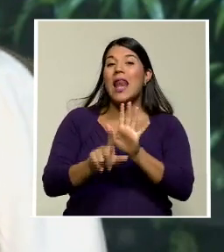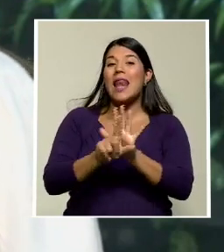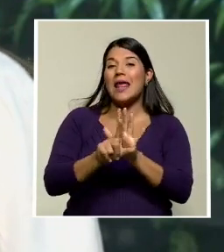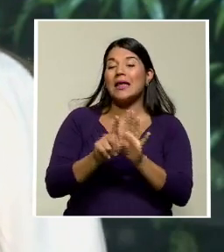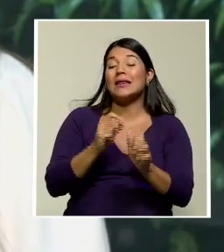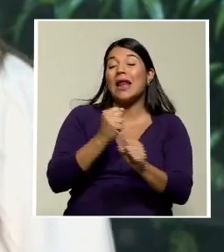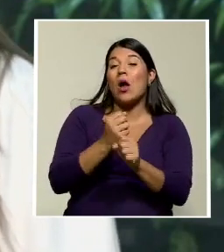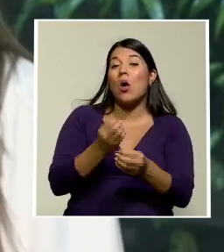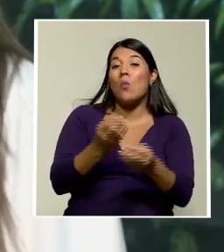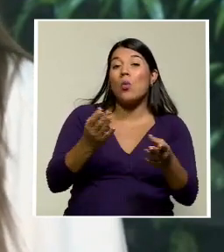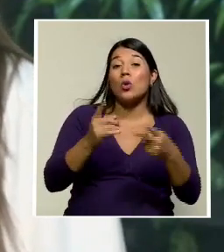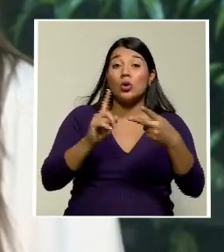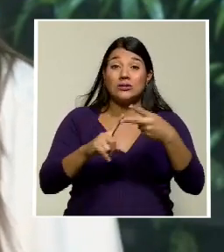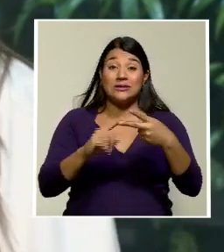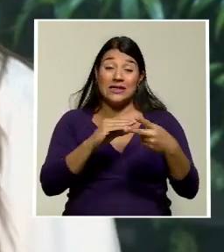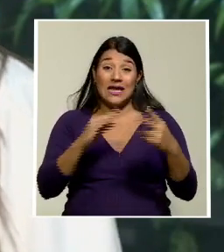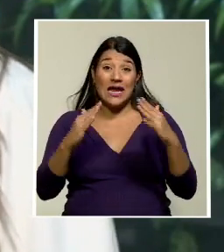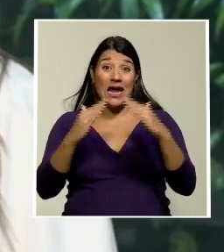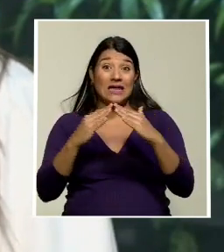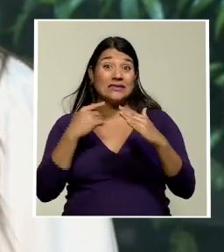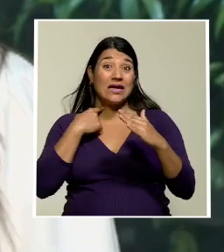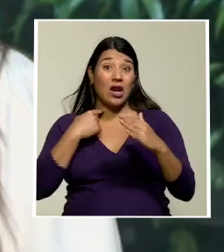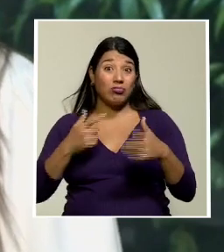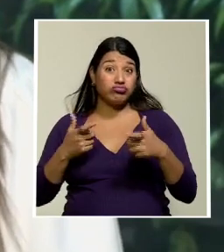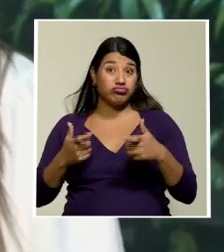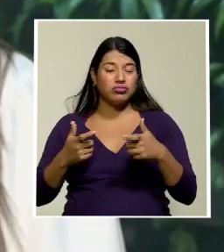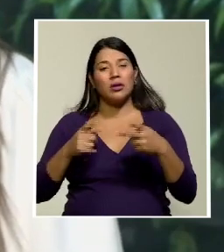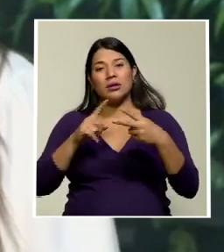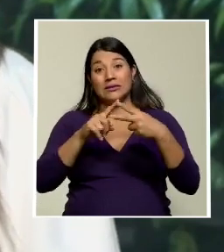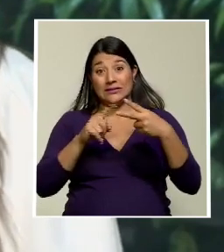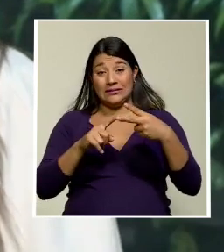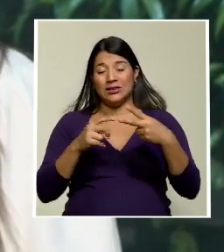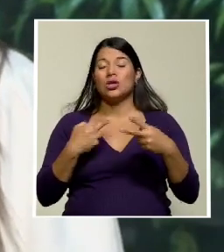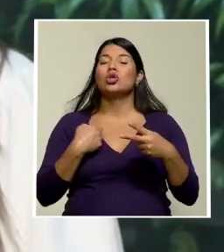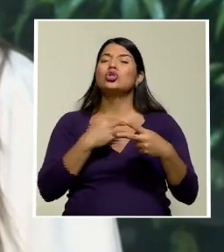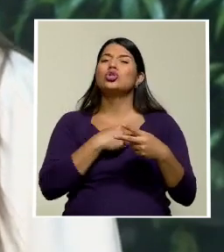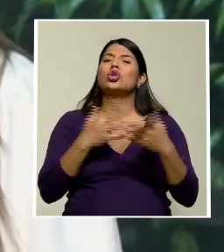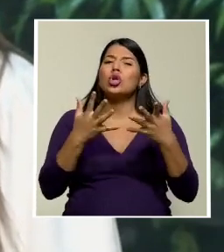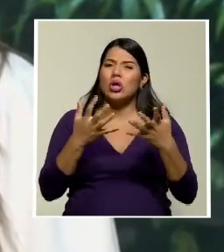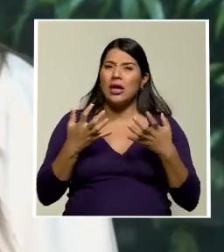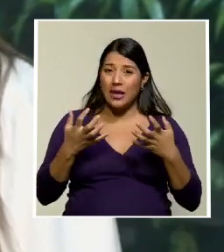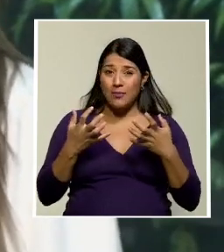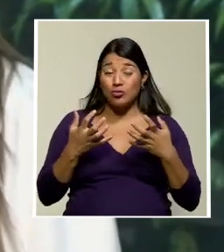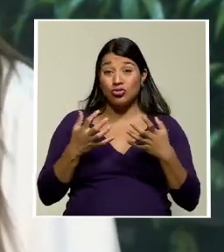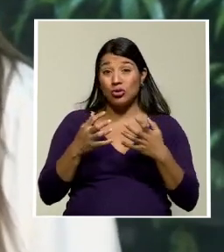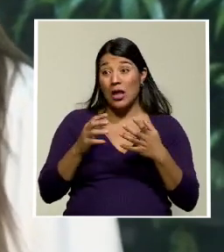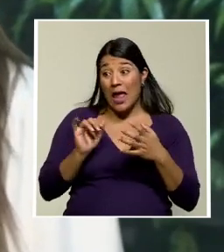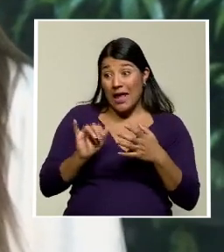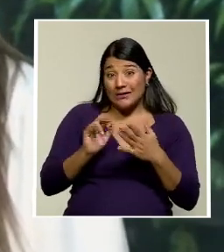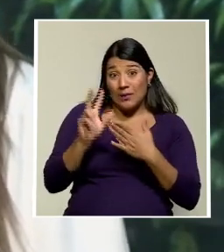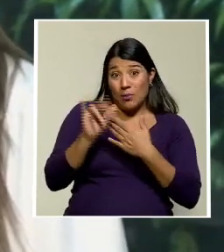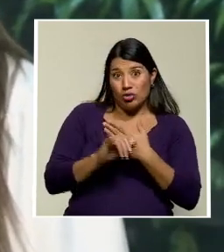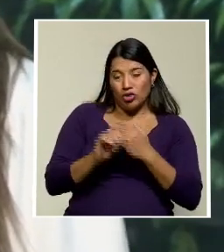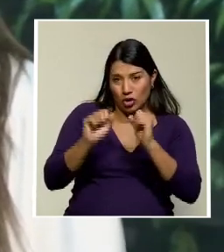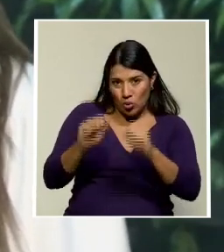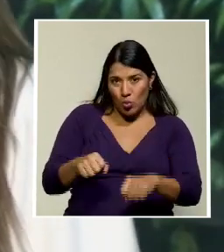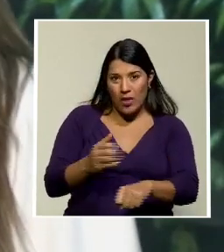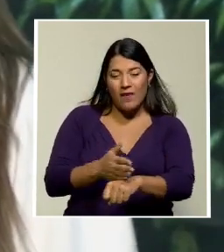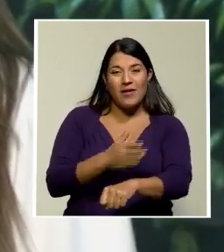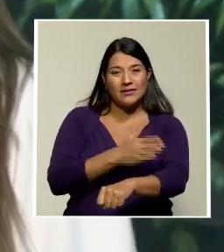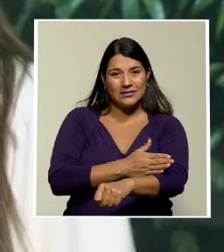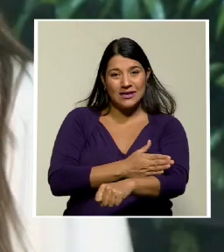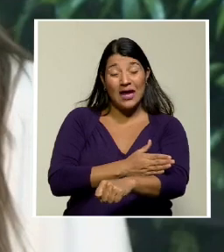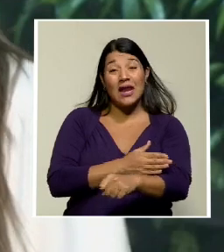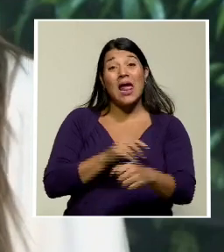el segundo es el tema de casas de lujo. Nuestra intención es que ese proyecto pueda ser progresivo, que ese proyecto tenga plasmada la